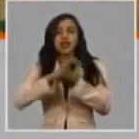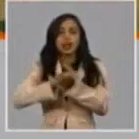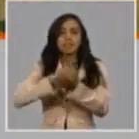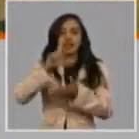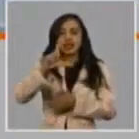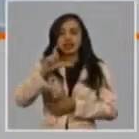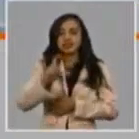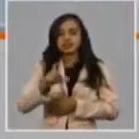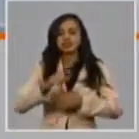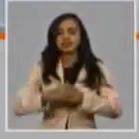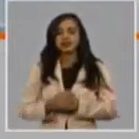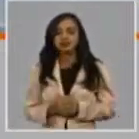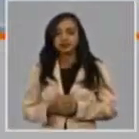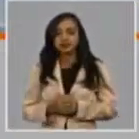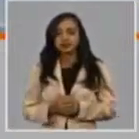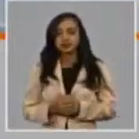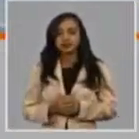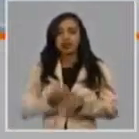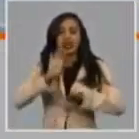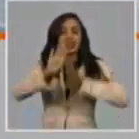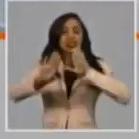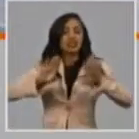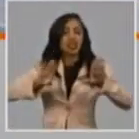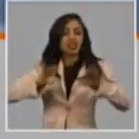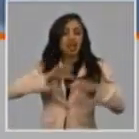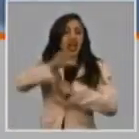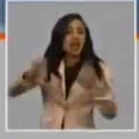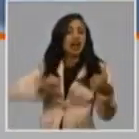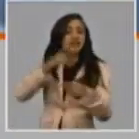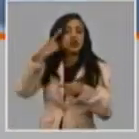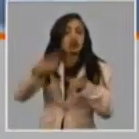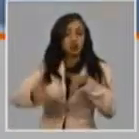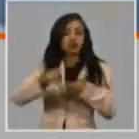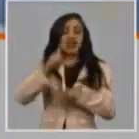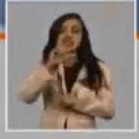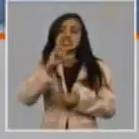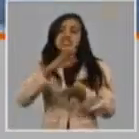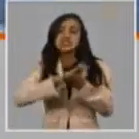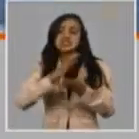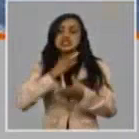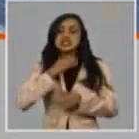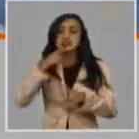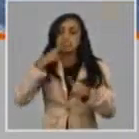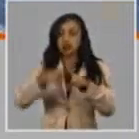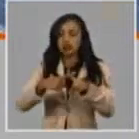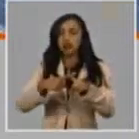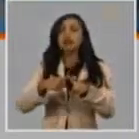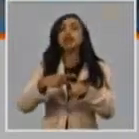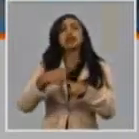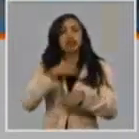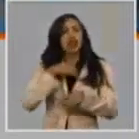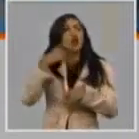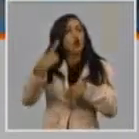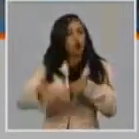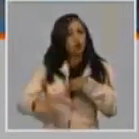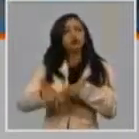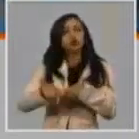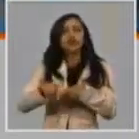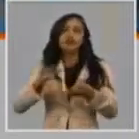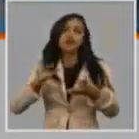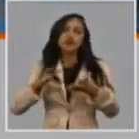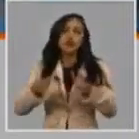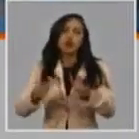sentido la cadena de tiendas Caribe y la cadena CIMES pues tienen estas posibilidades habilitadas a partir de las